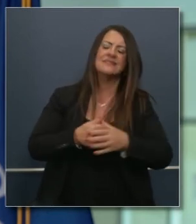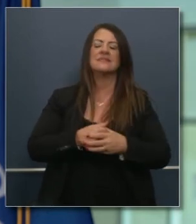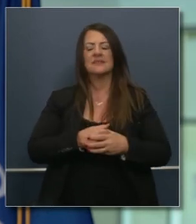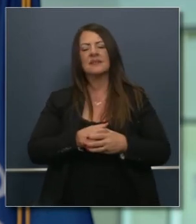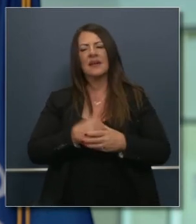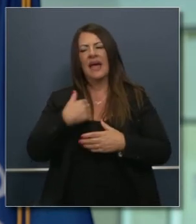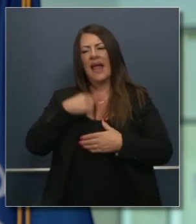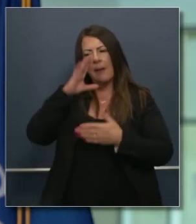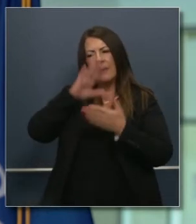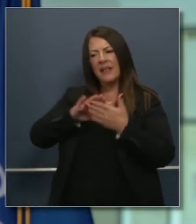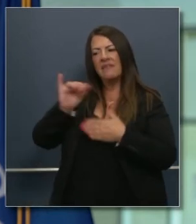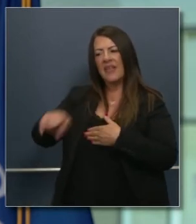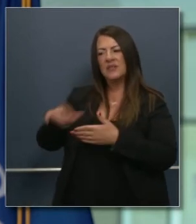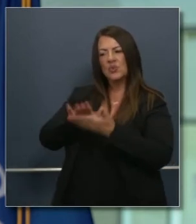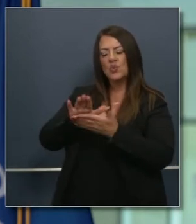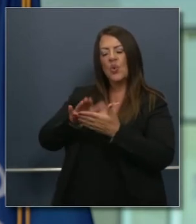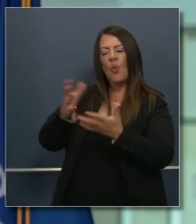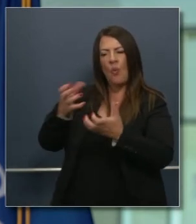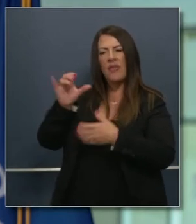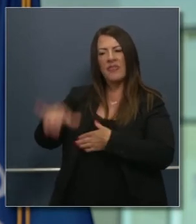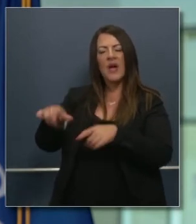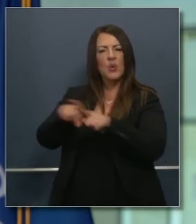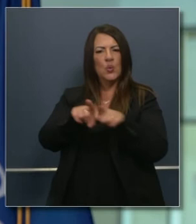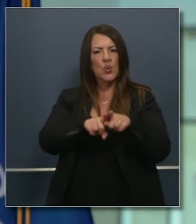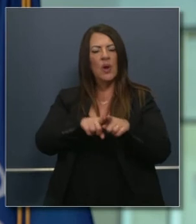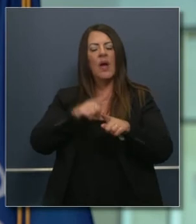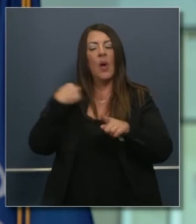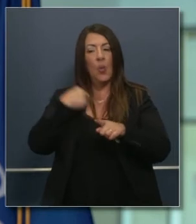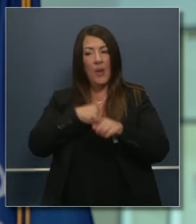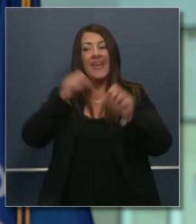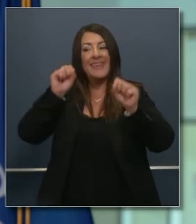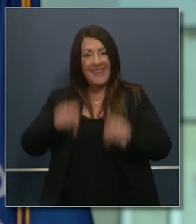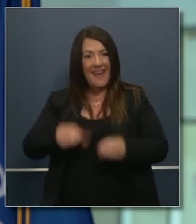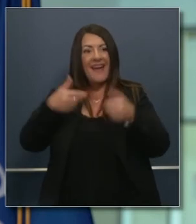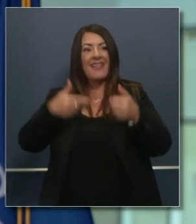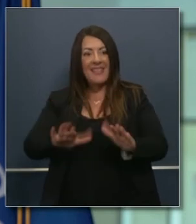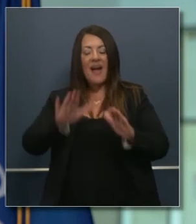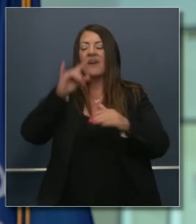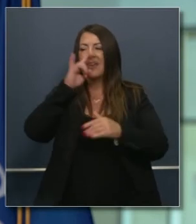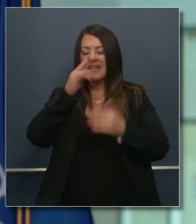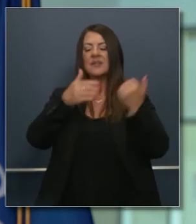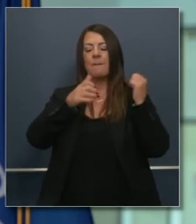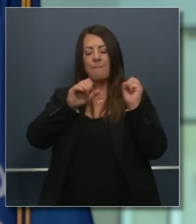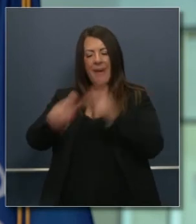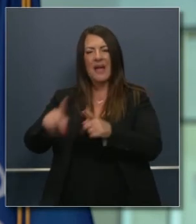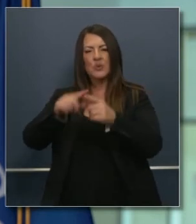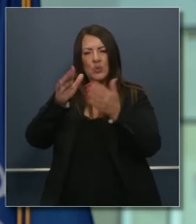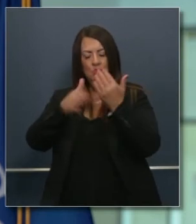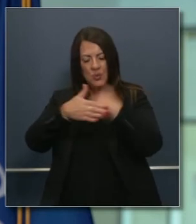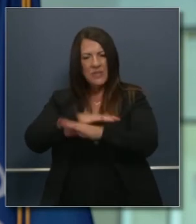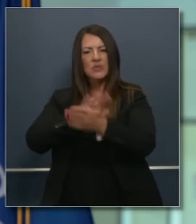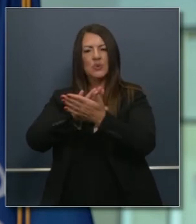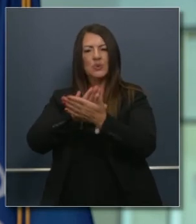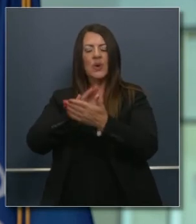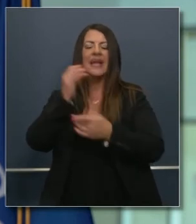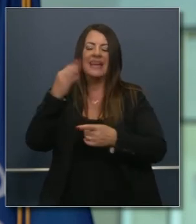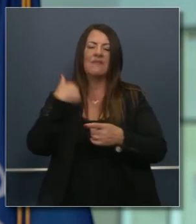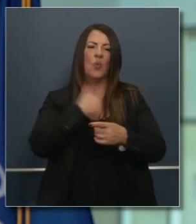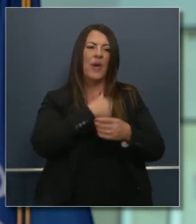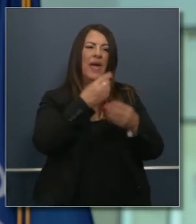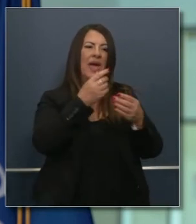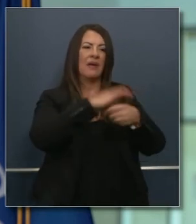yo sé que el liderazgo de la escuela seguro que creen esas cosas pero lo lograremos manteniendo las